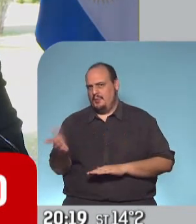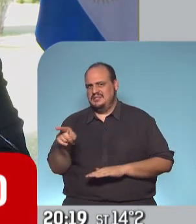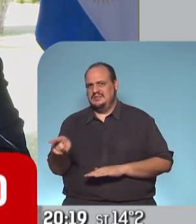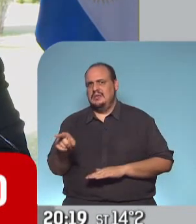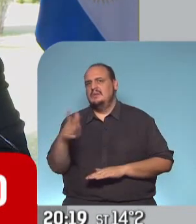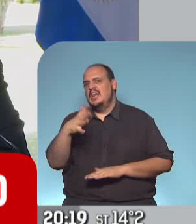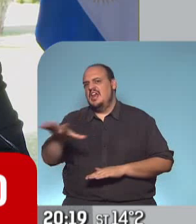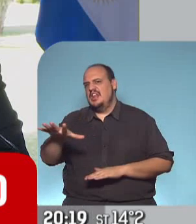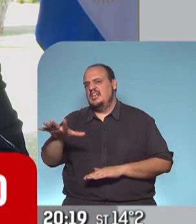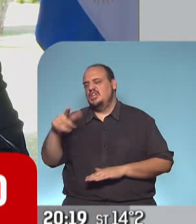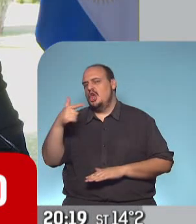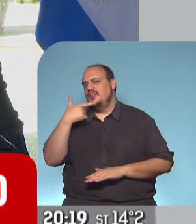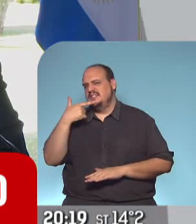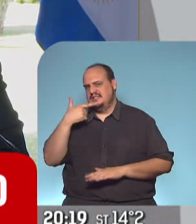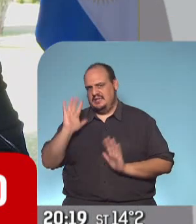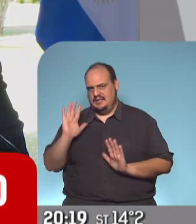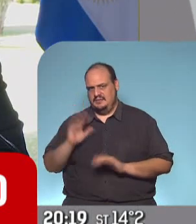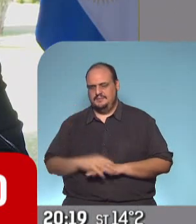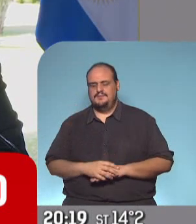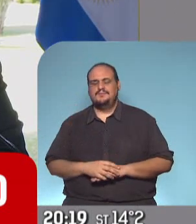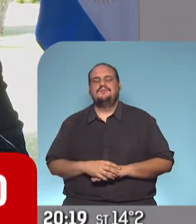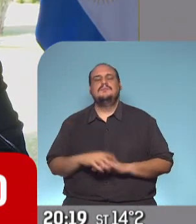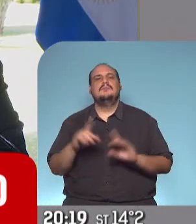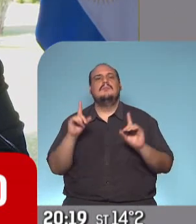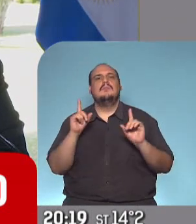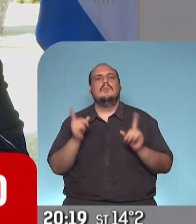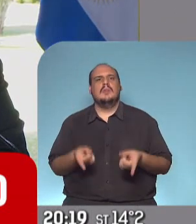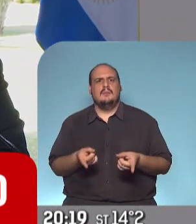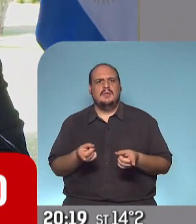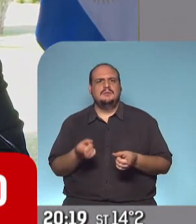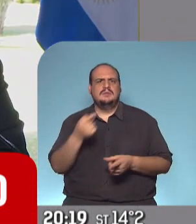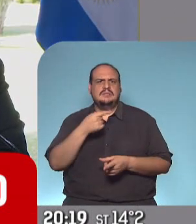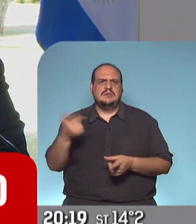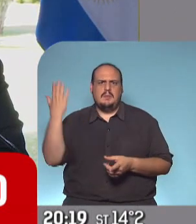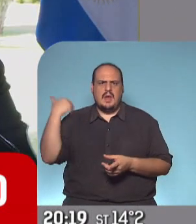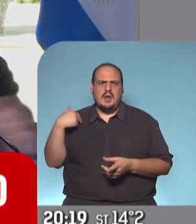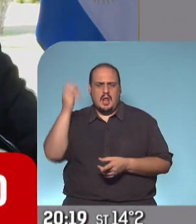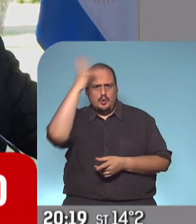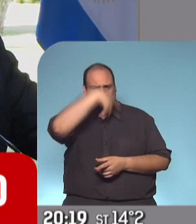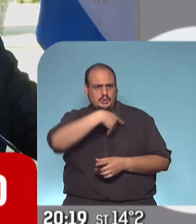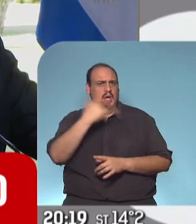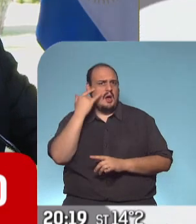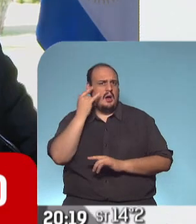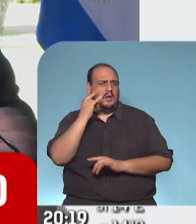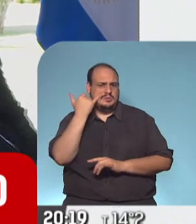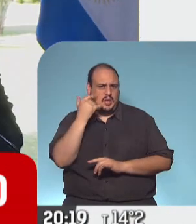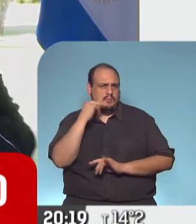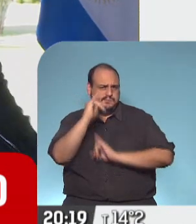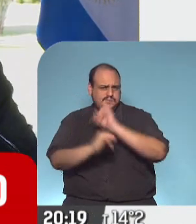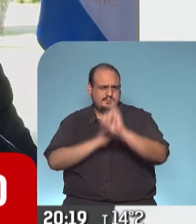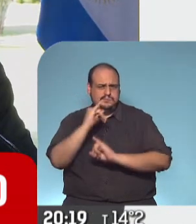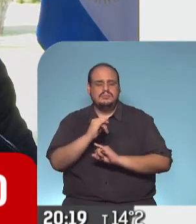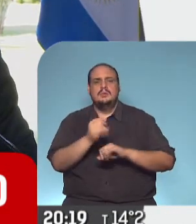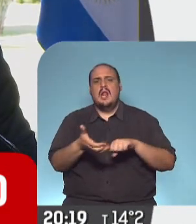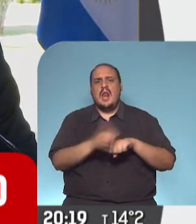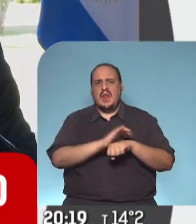500, 517. Más allá de eso ya habías manifestado a lo largo de la semana Lucía que la intención de